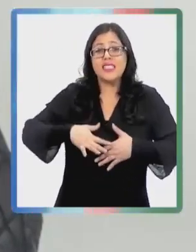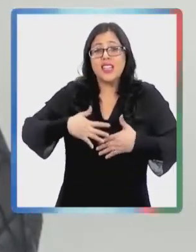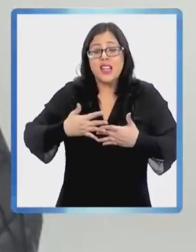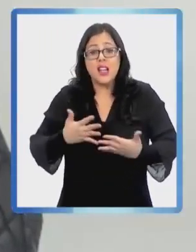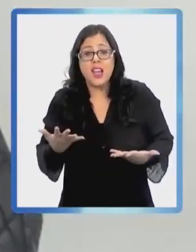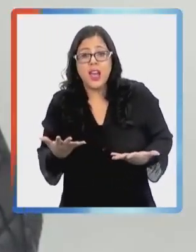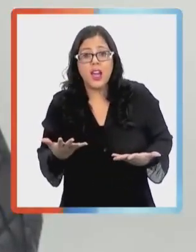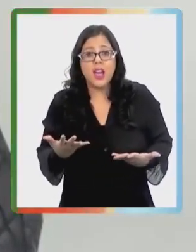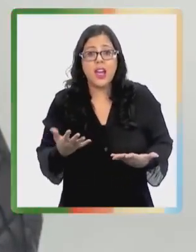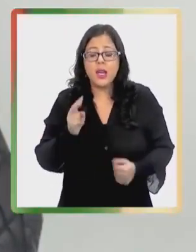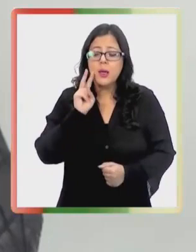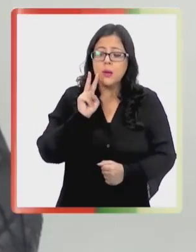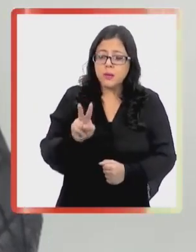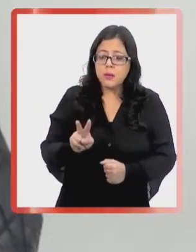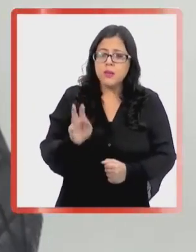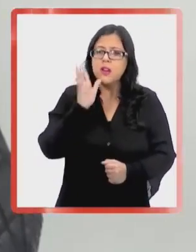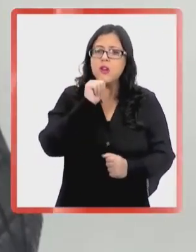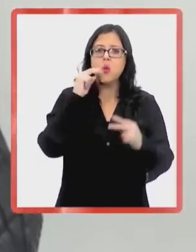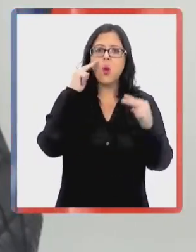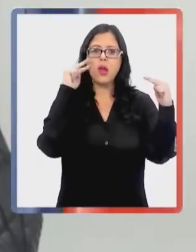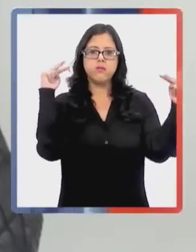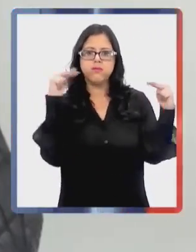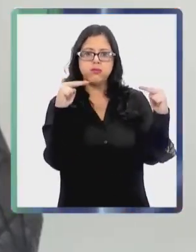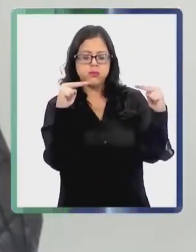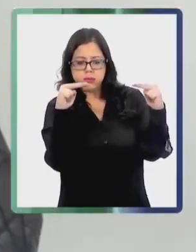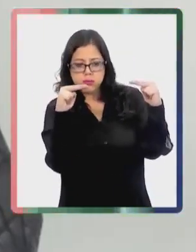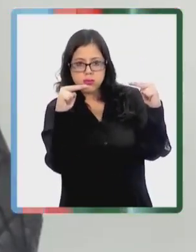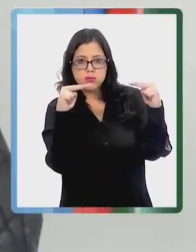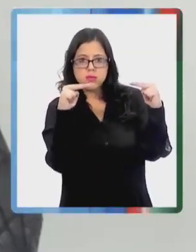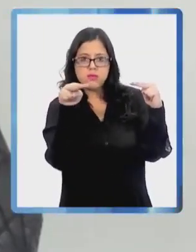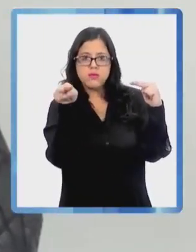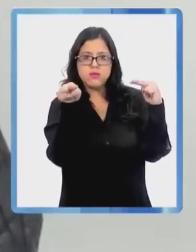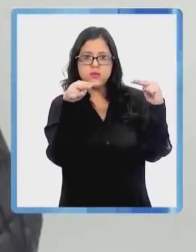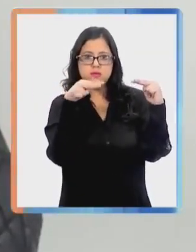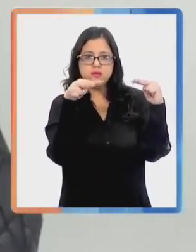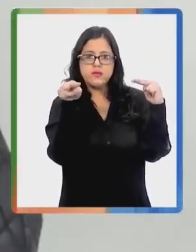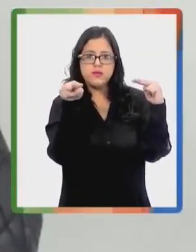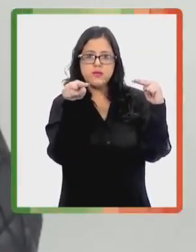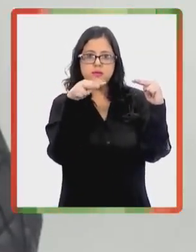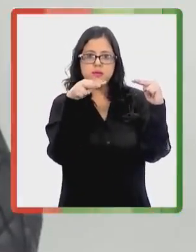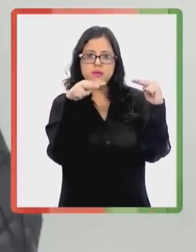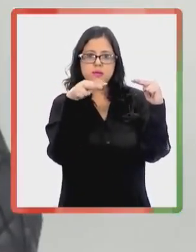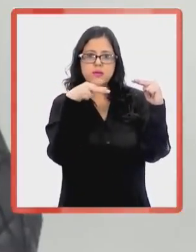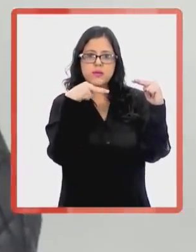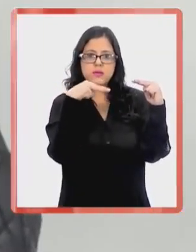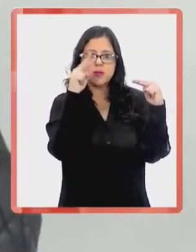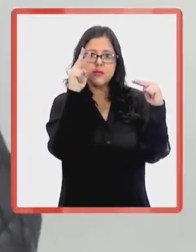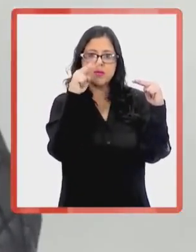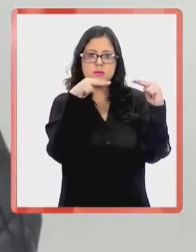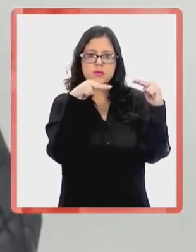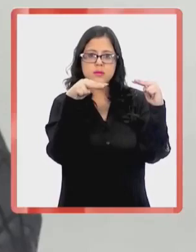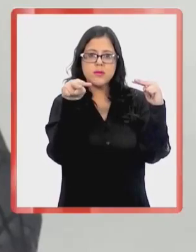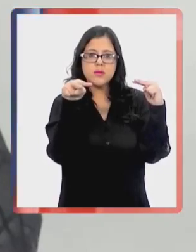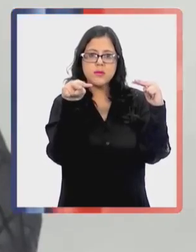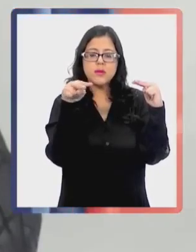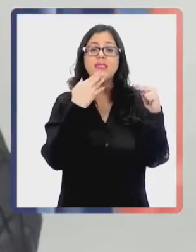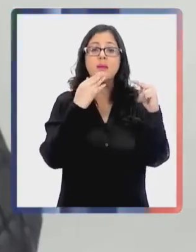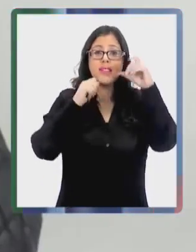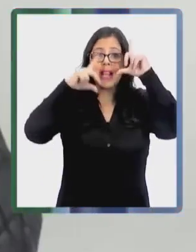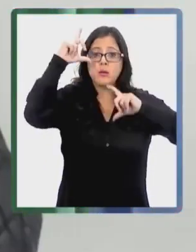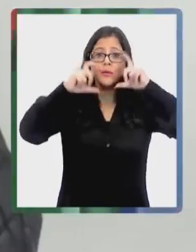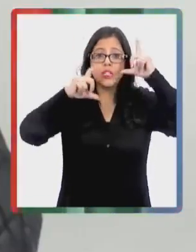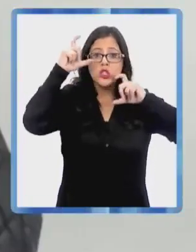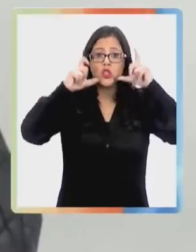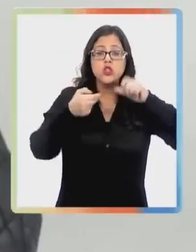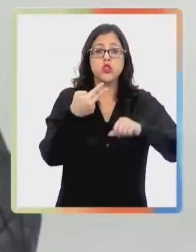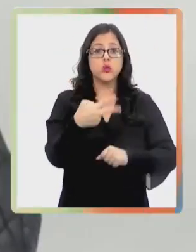síntomas son falta de contacto ocular, es decir, que no miran siempre a los ojos o esquivan un poco la mirada. Sus